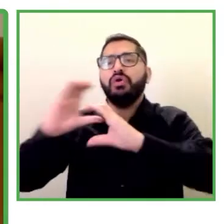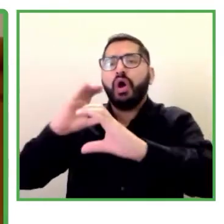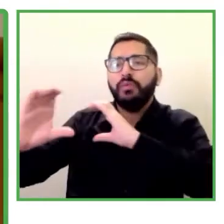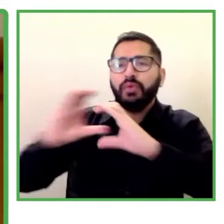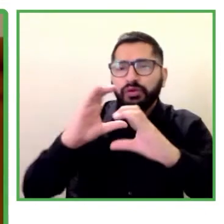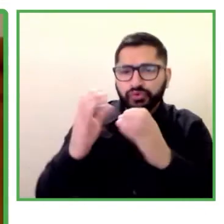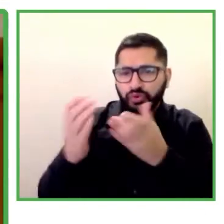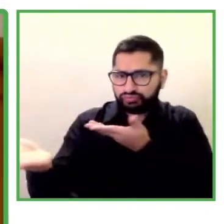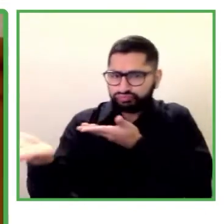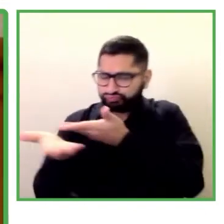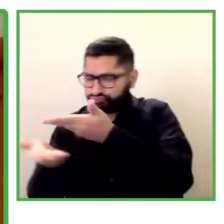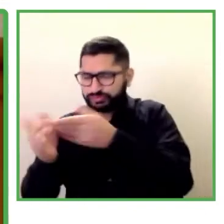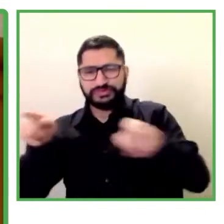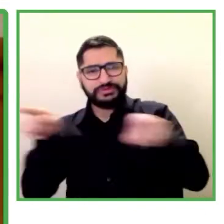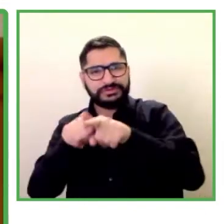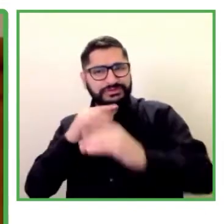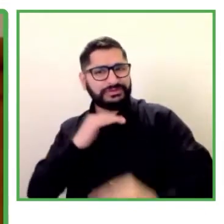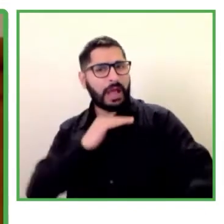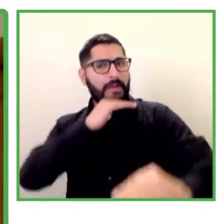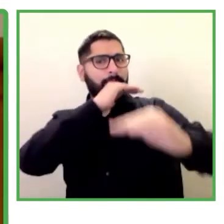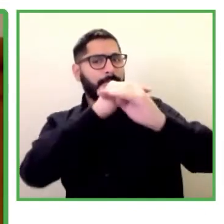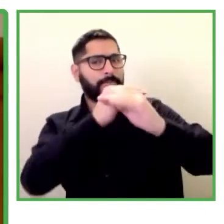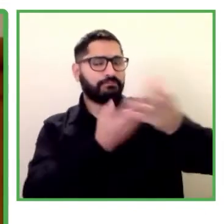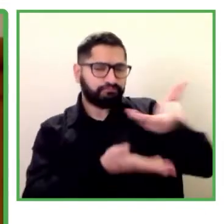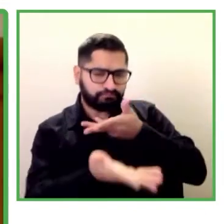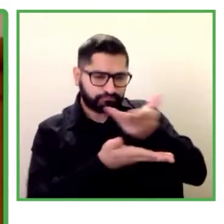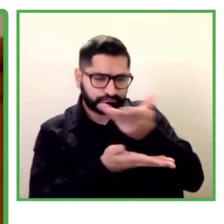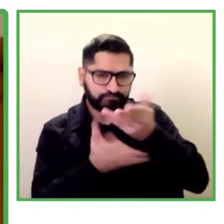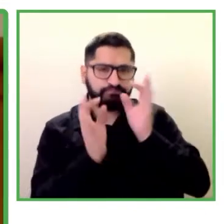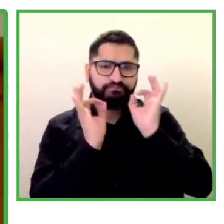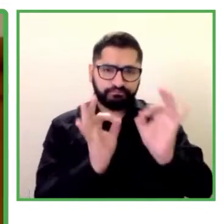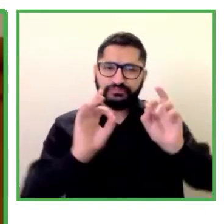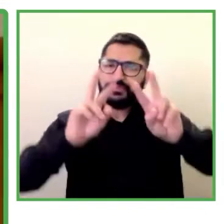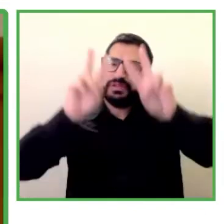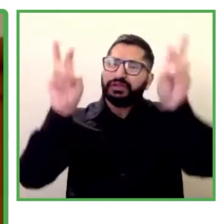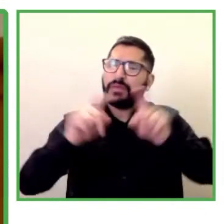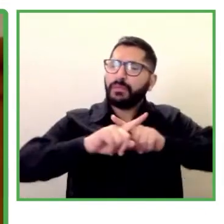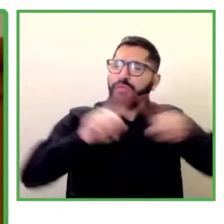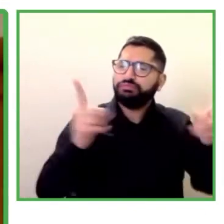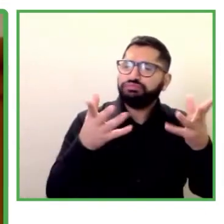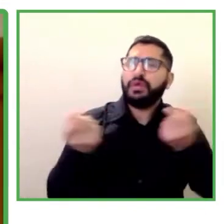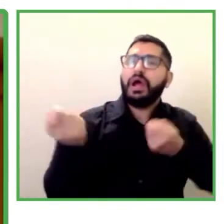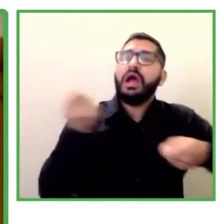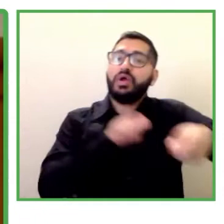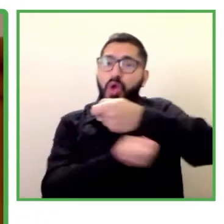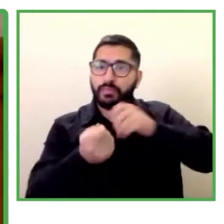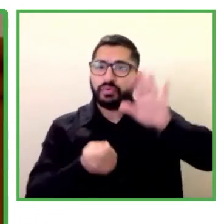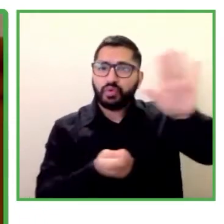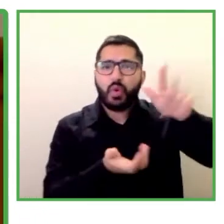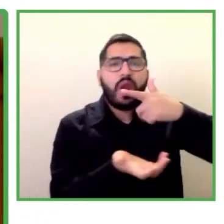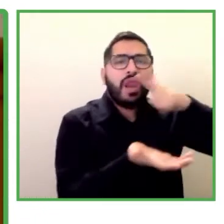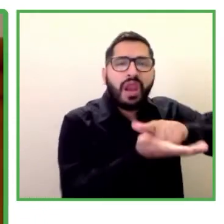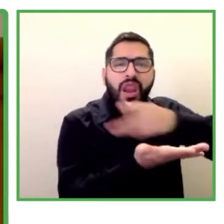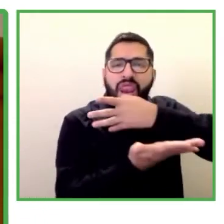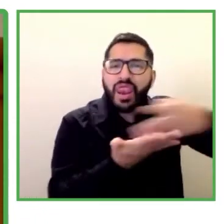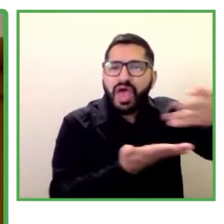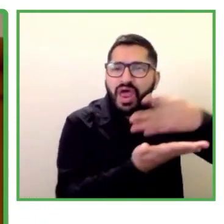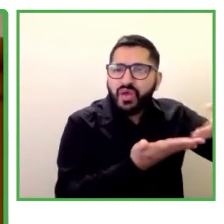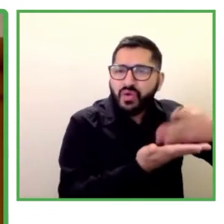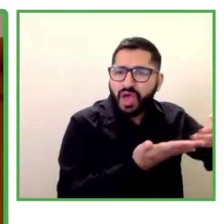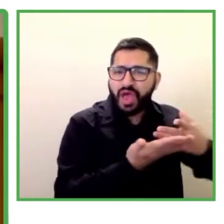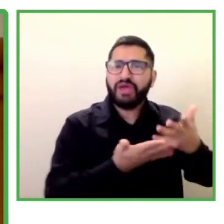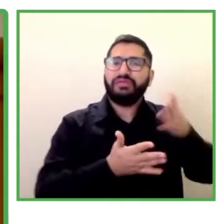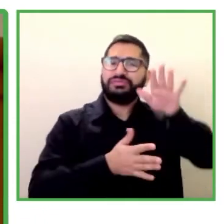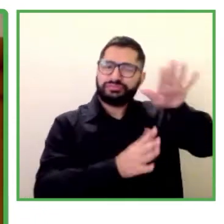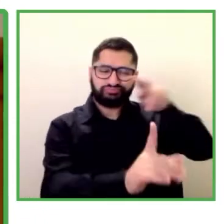desde lo económico, es decir, con un lenguaje diferente al que veníamos hablando hasta ahora, una visión desde la caridad, desde el, bueno,